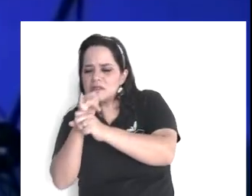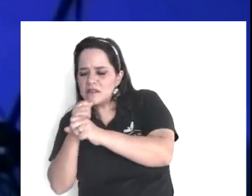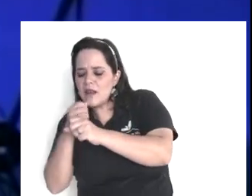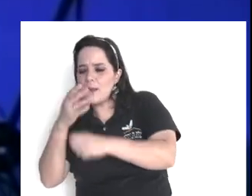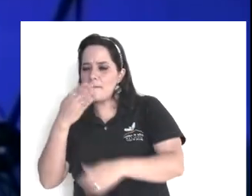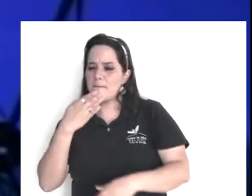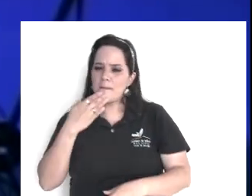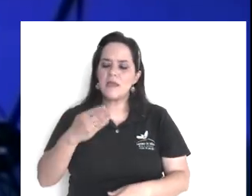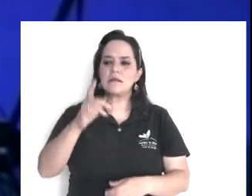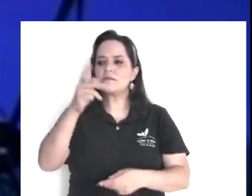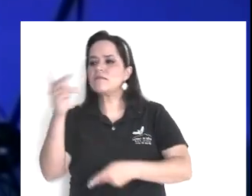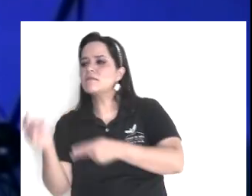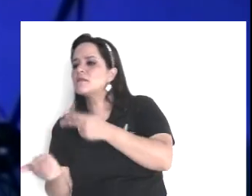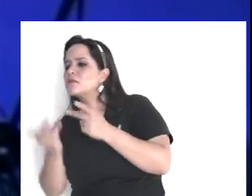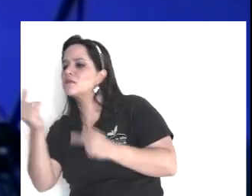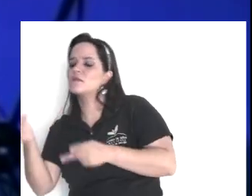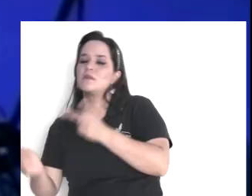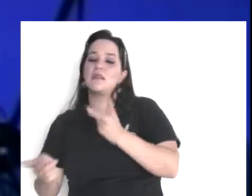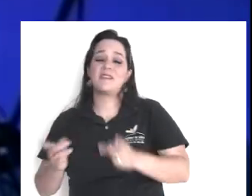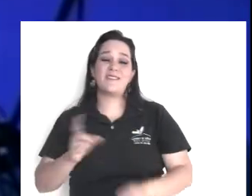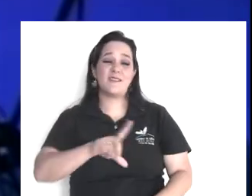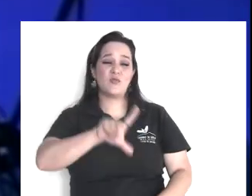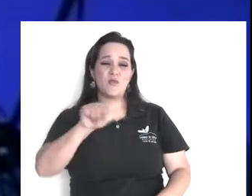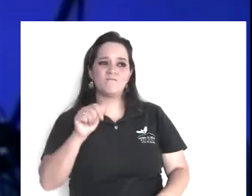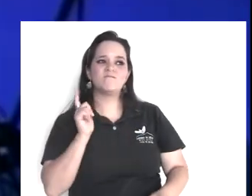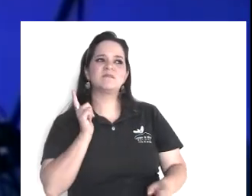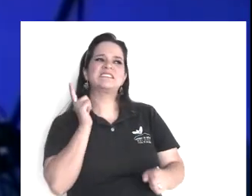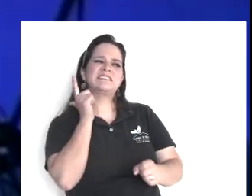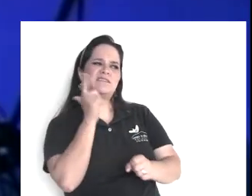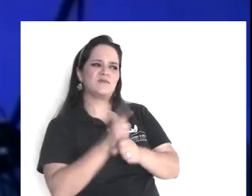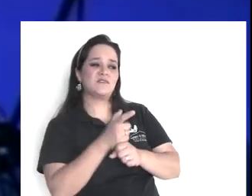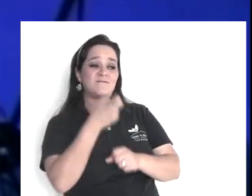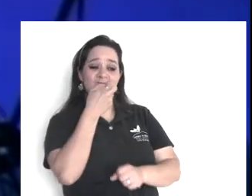y hubiera acusado, falsamente, su hermano,